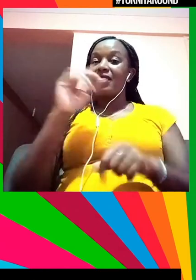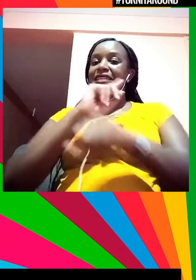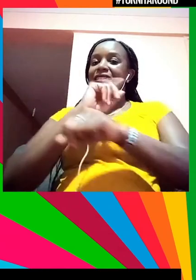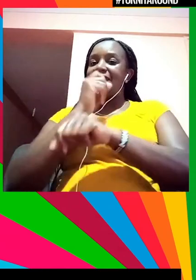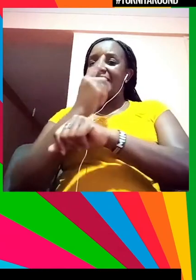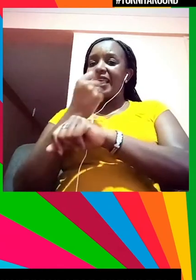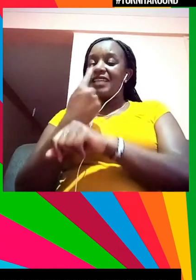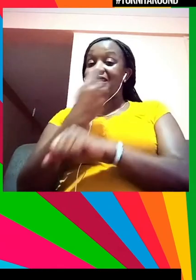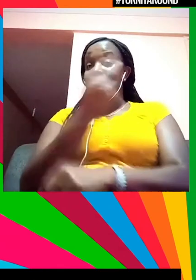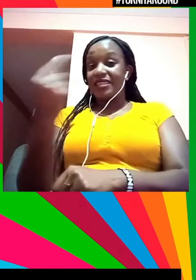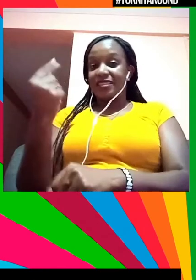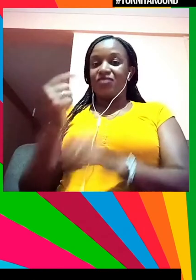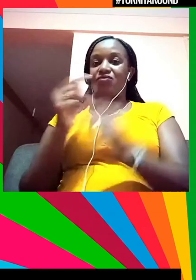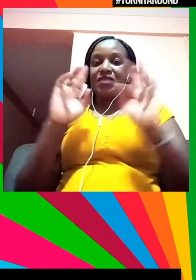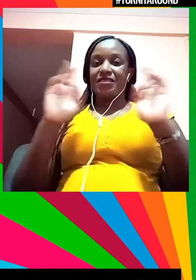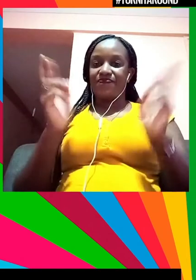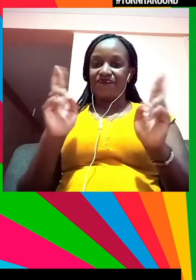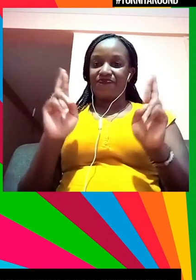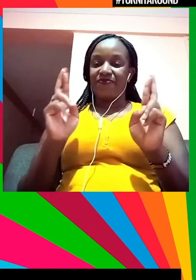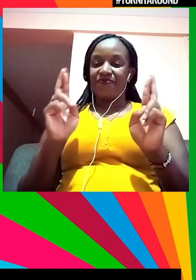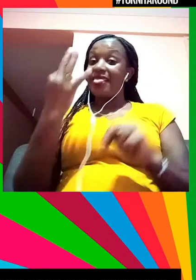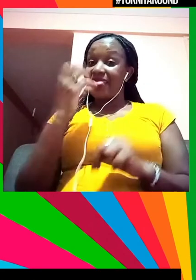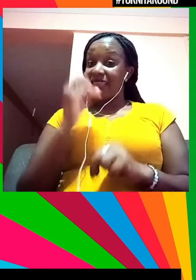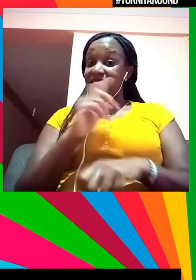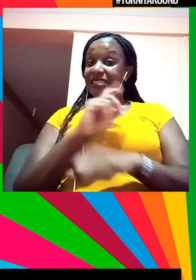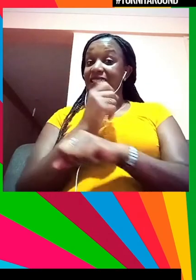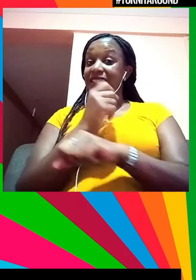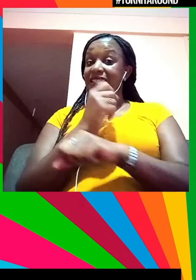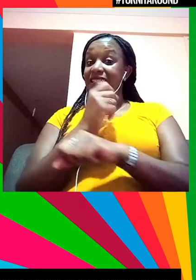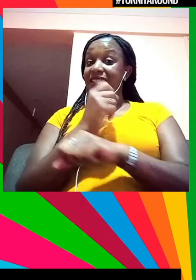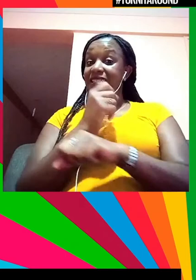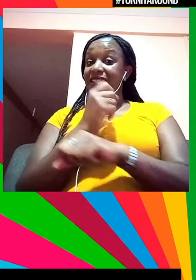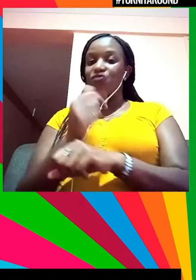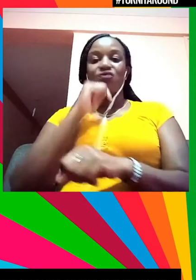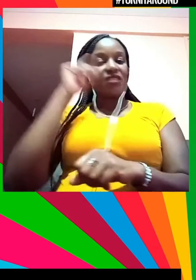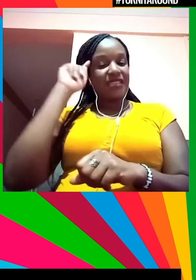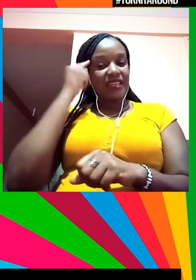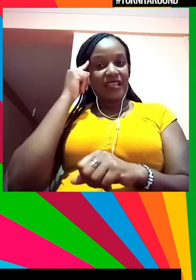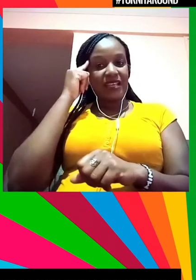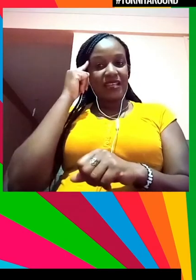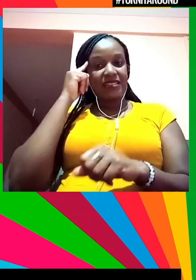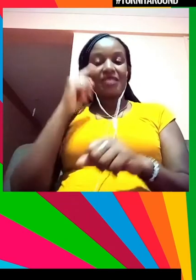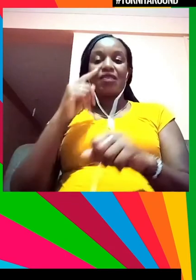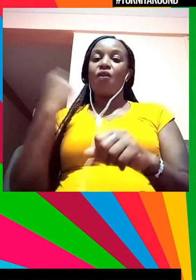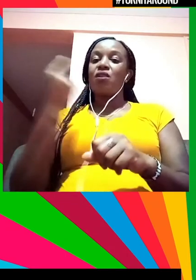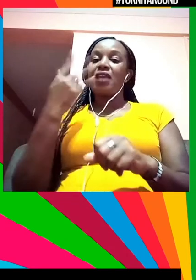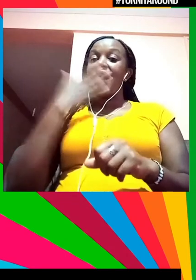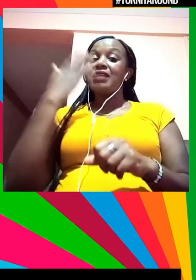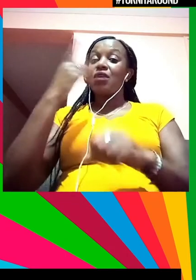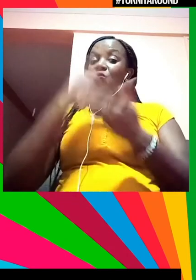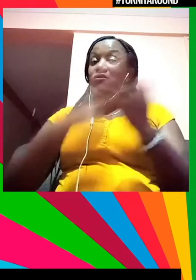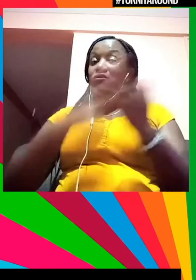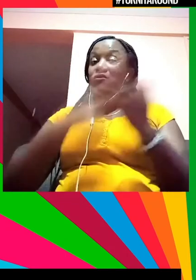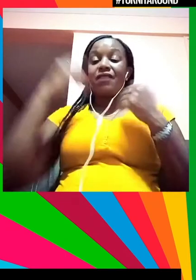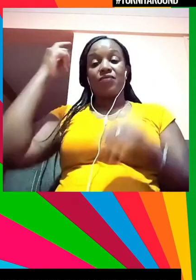para que completéis esta frase. No penséis demasiado. Simplemente decid lo que os venga a la cabeza. Y no